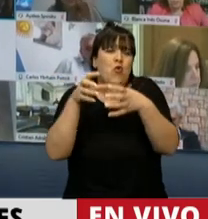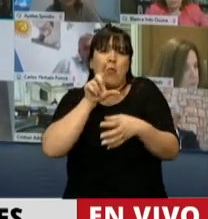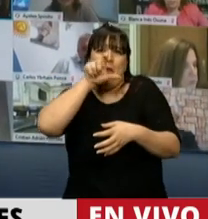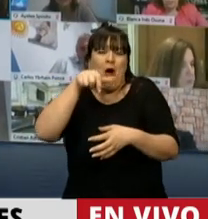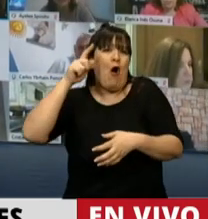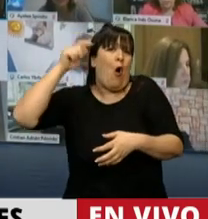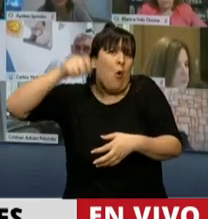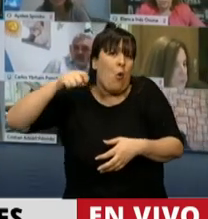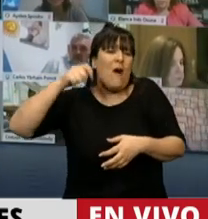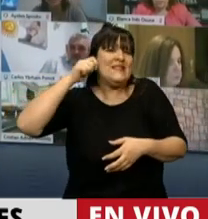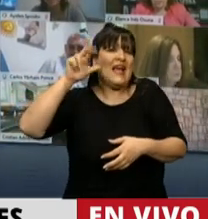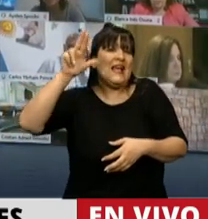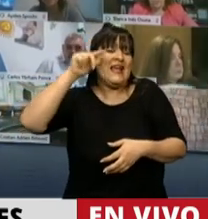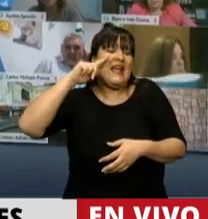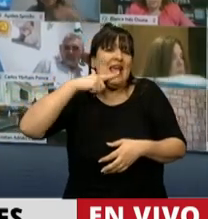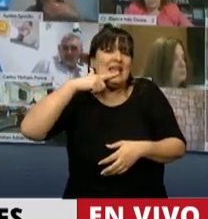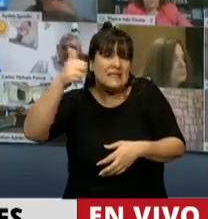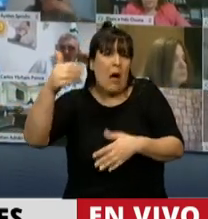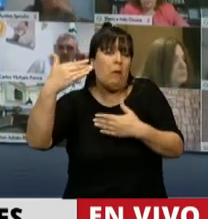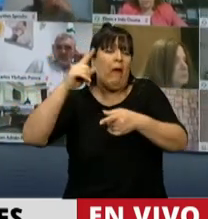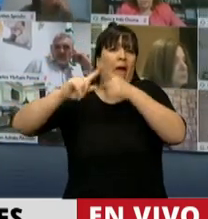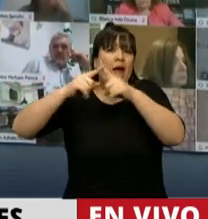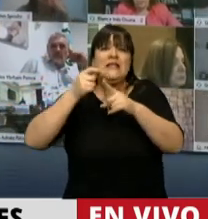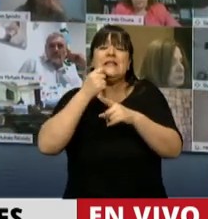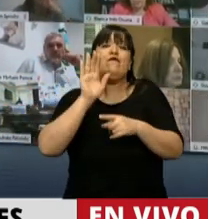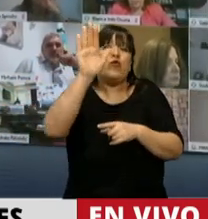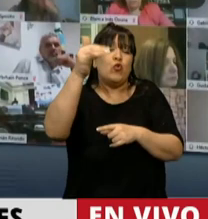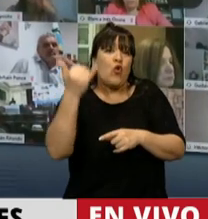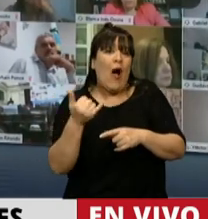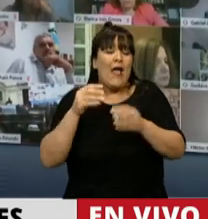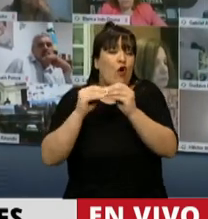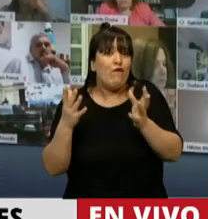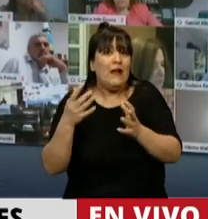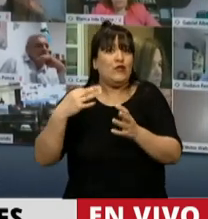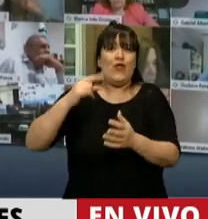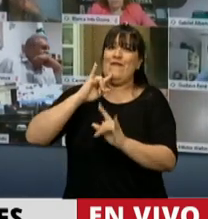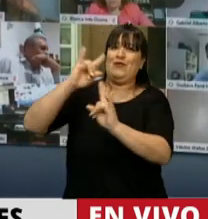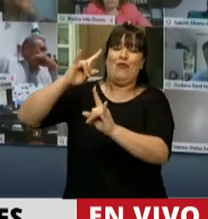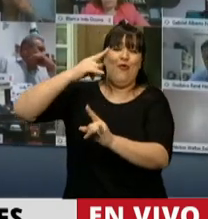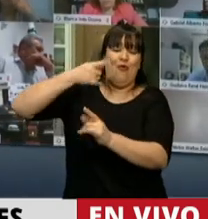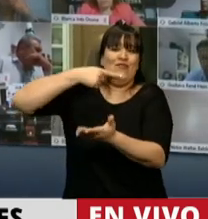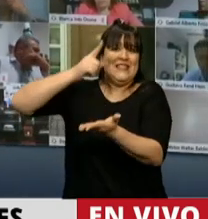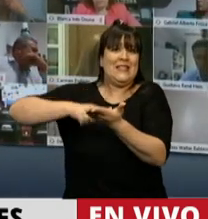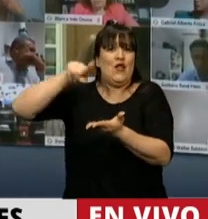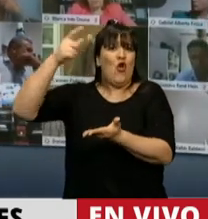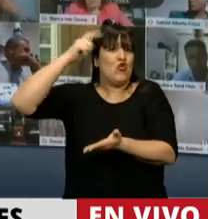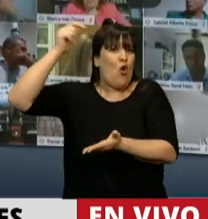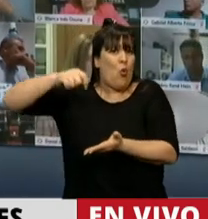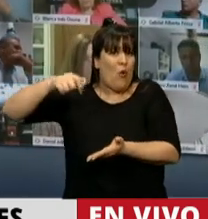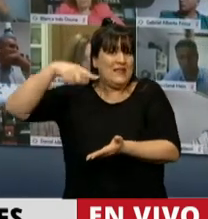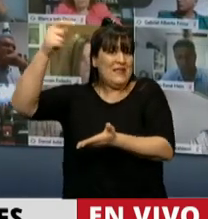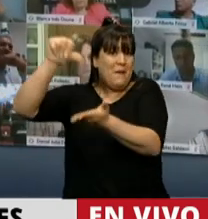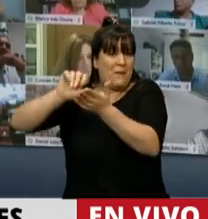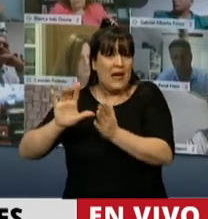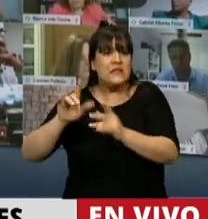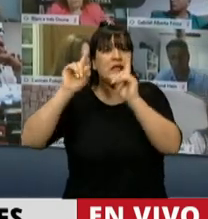diriman probables o posibles conflictos o eventuales conflictos. El día que Donald Trump felicita